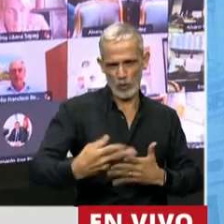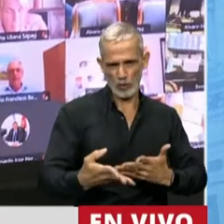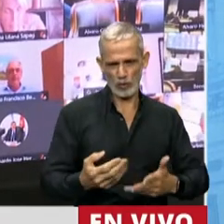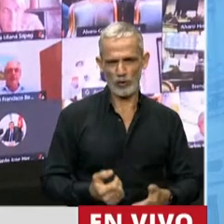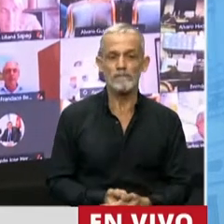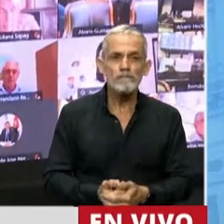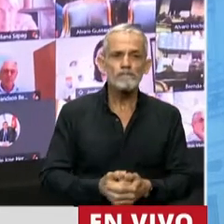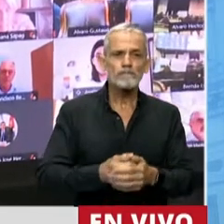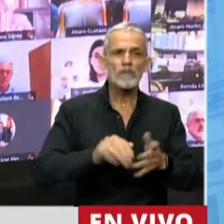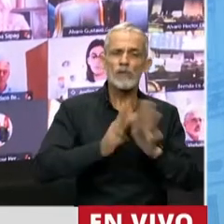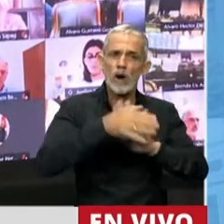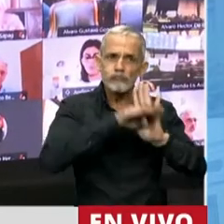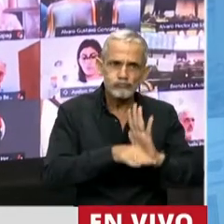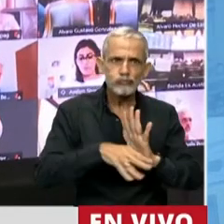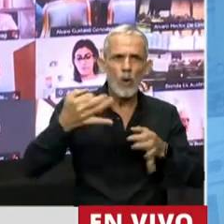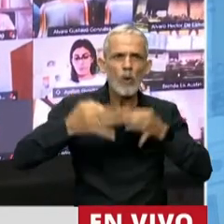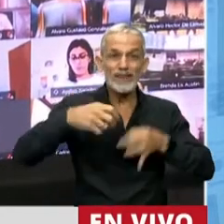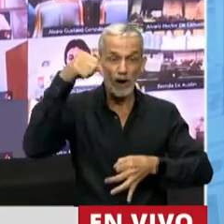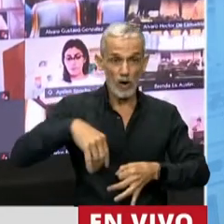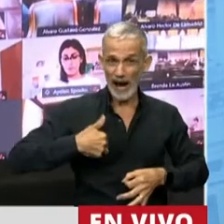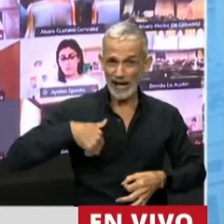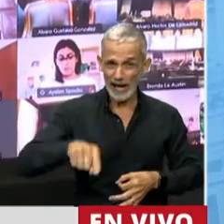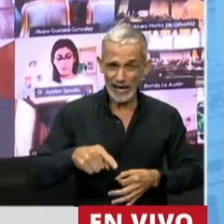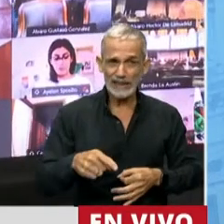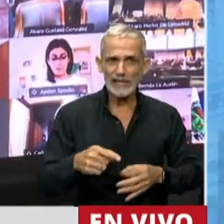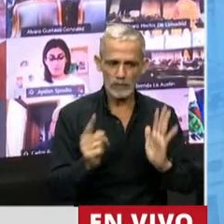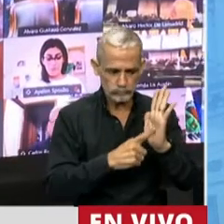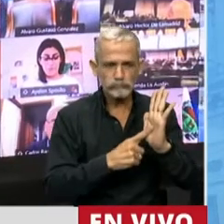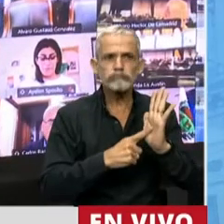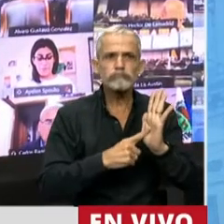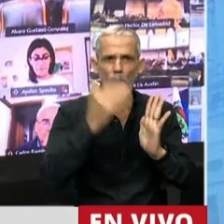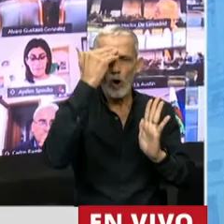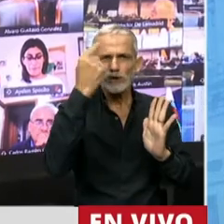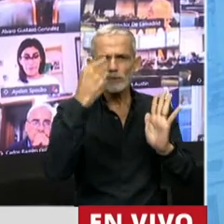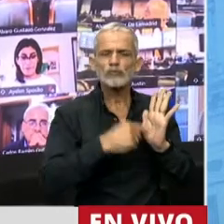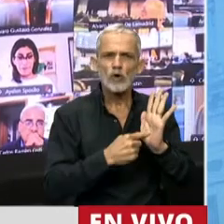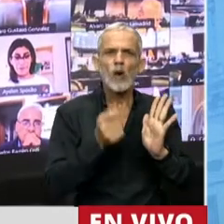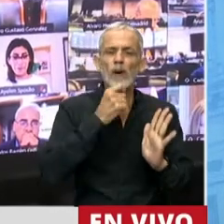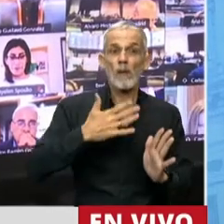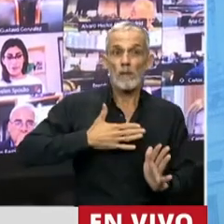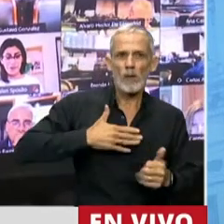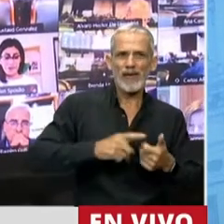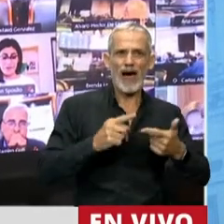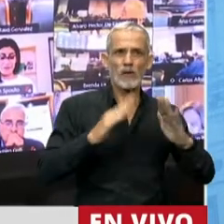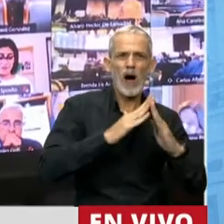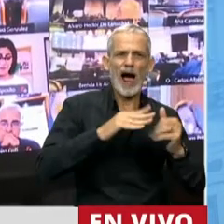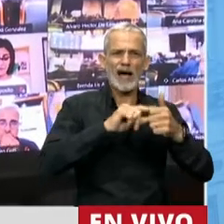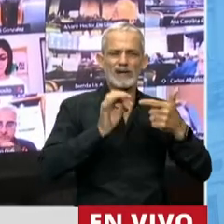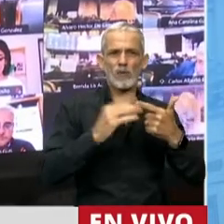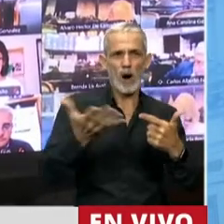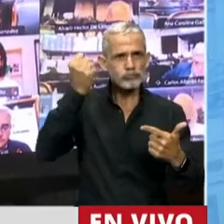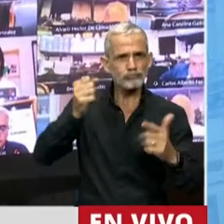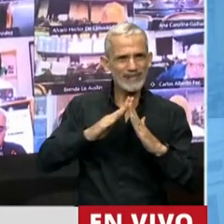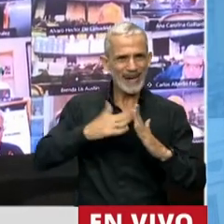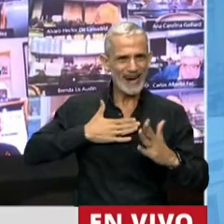El régimen jurídico hoy vigente conculca claramente preceptos constitucionales como la propiedad, como la vivienda, como el acceso a la